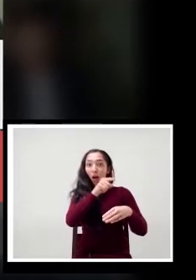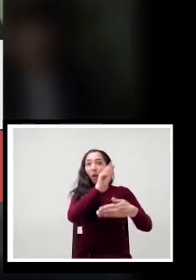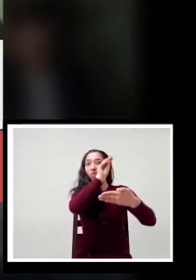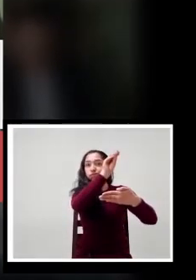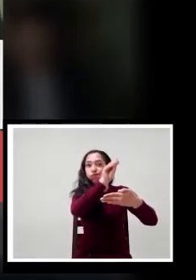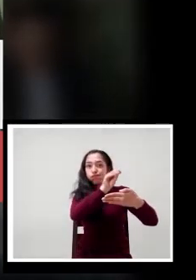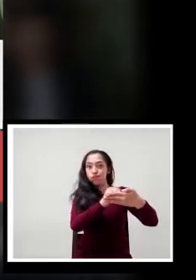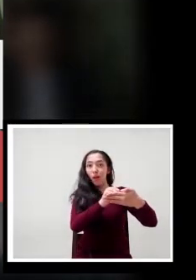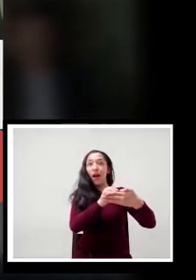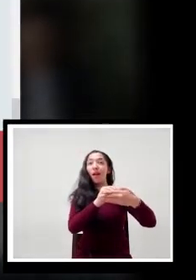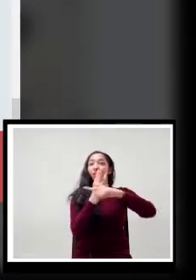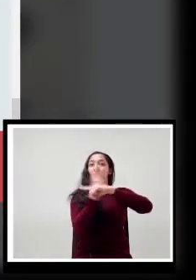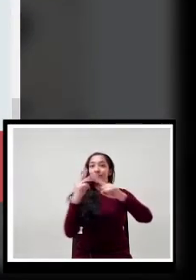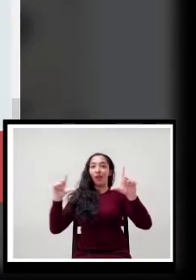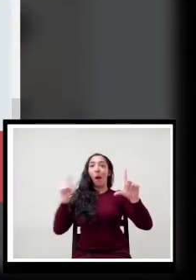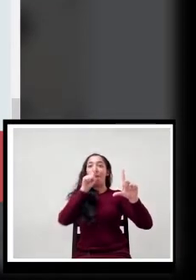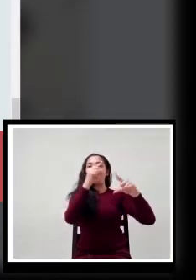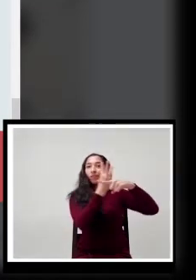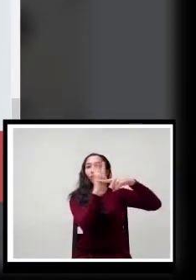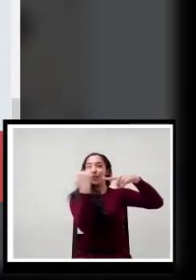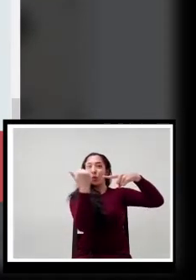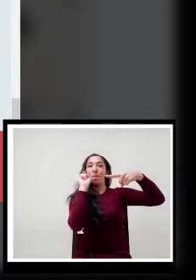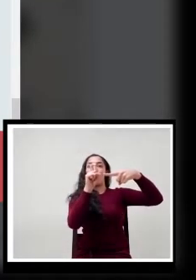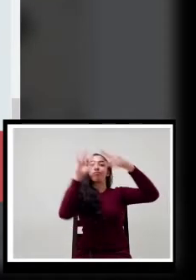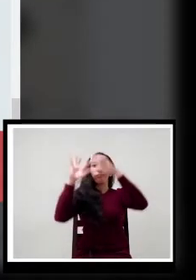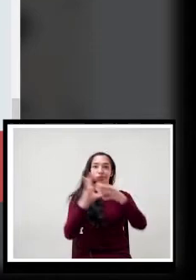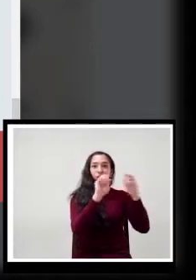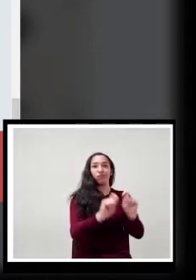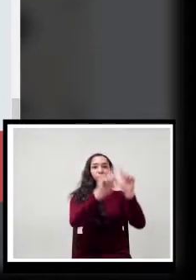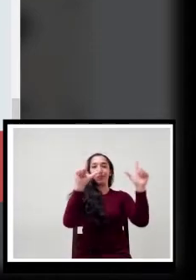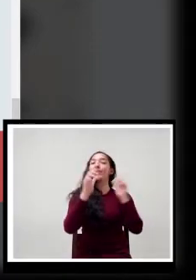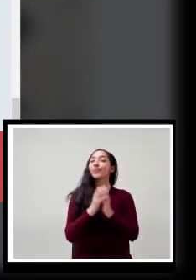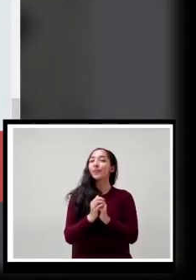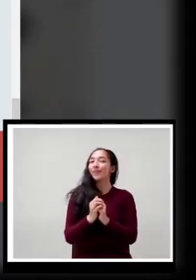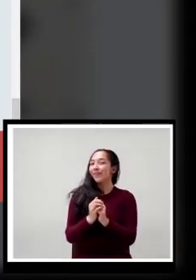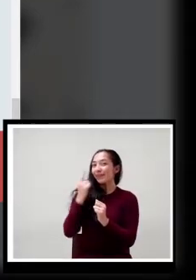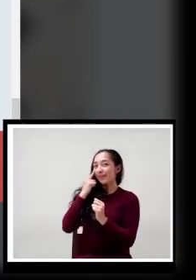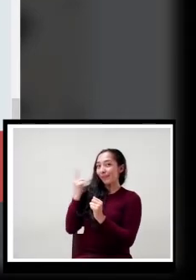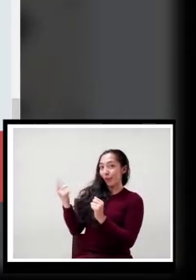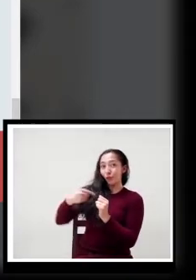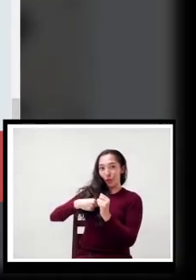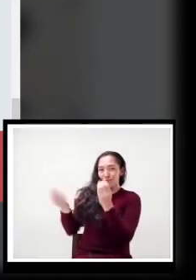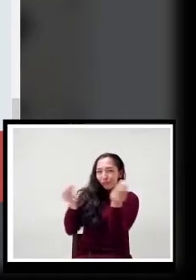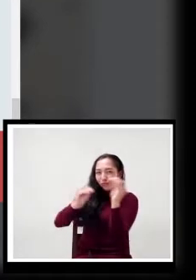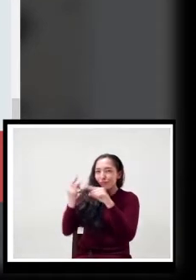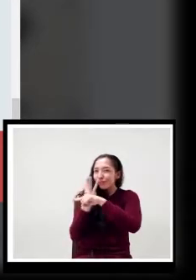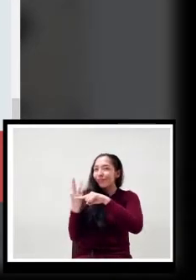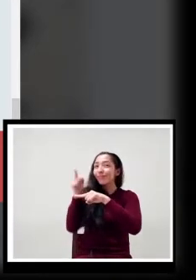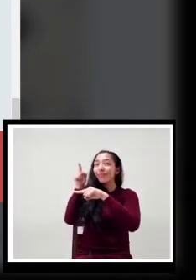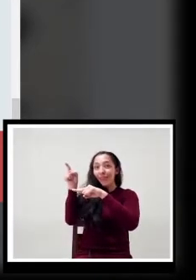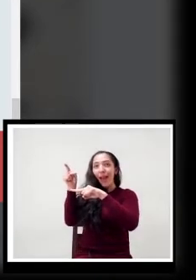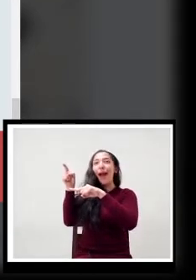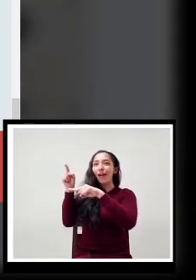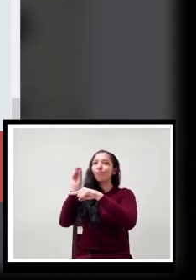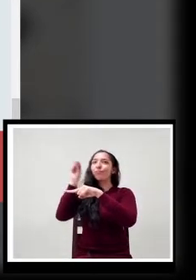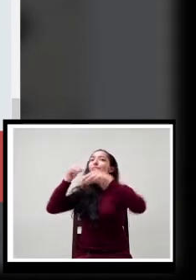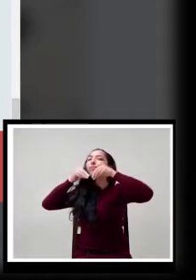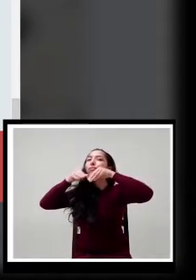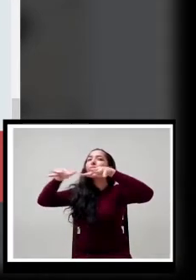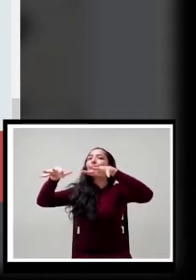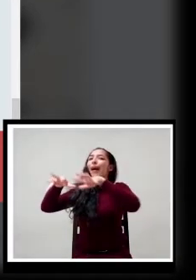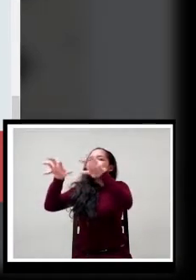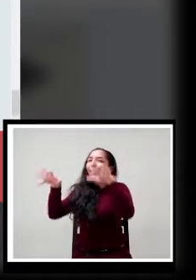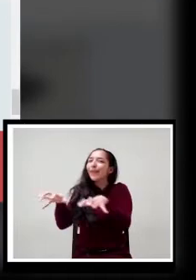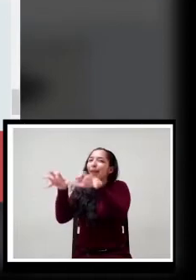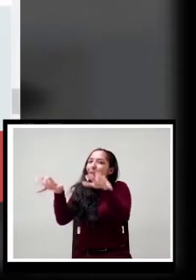también están los vínculos. ...esta página para que allí pudieran encontrar las demás actividades